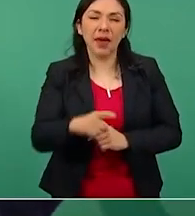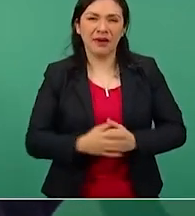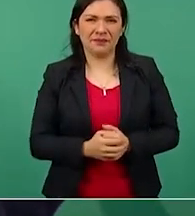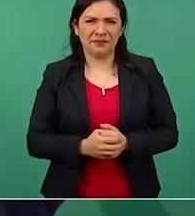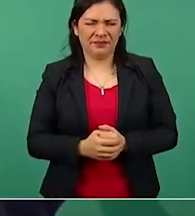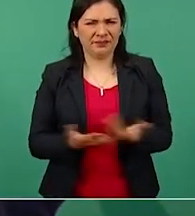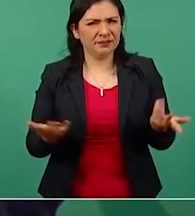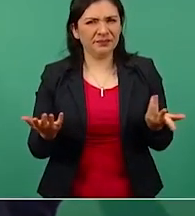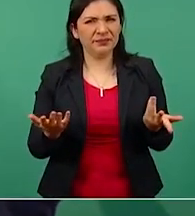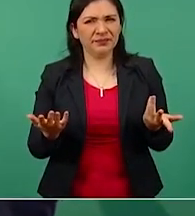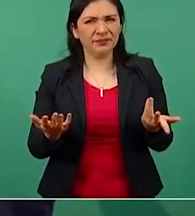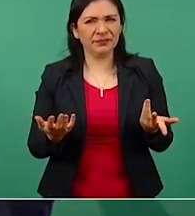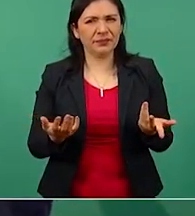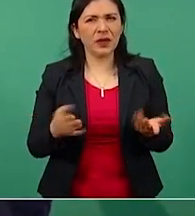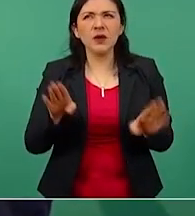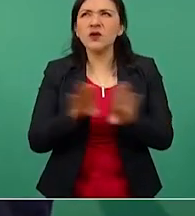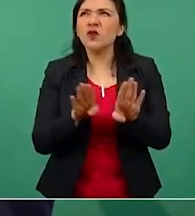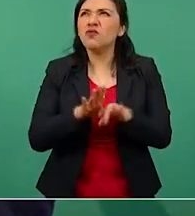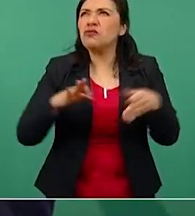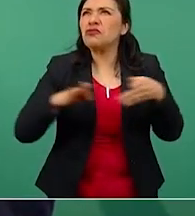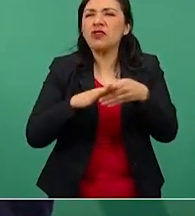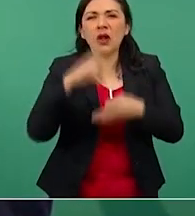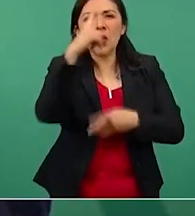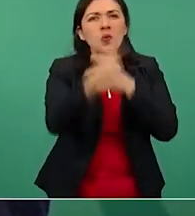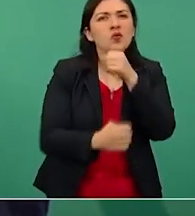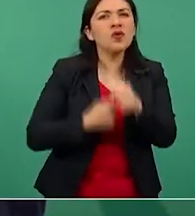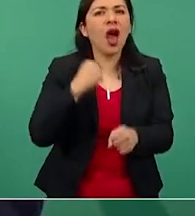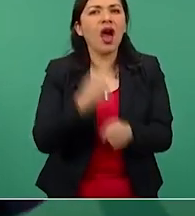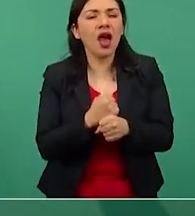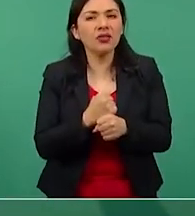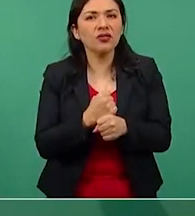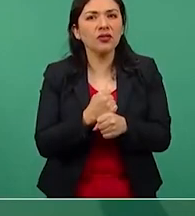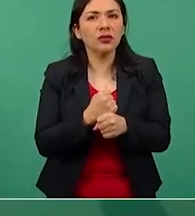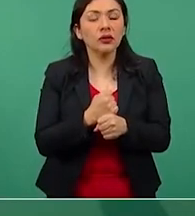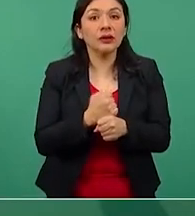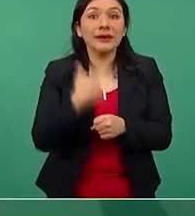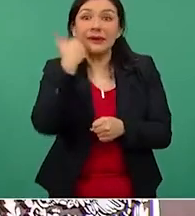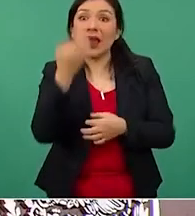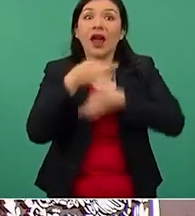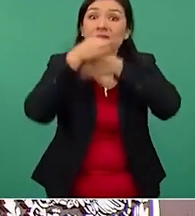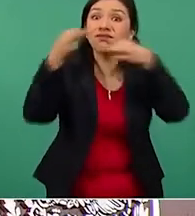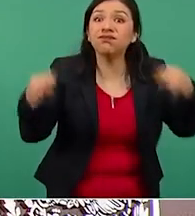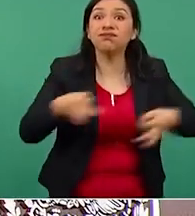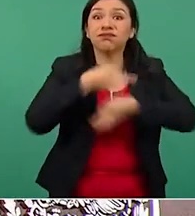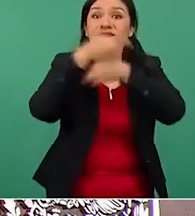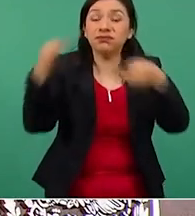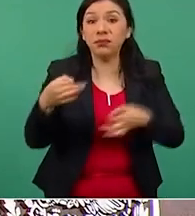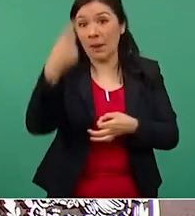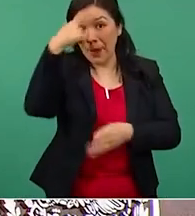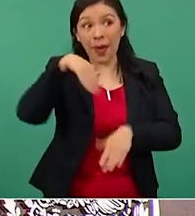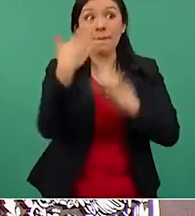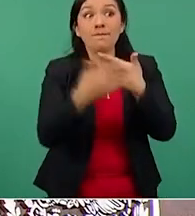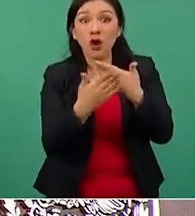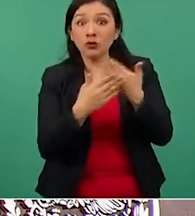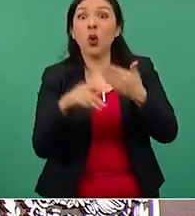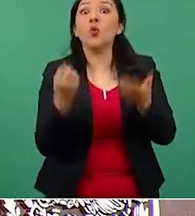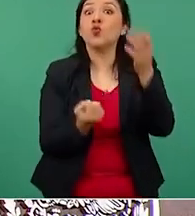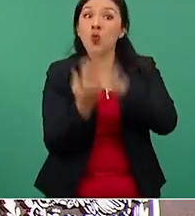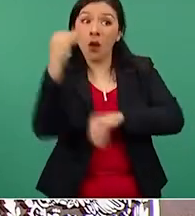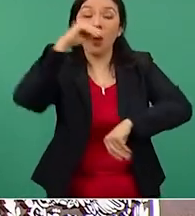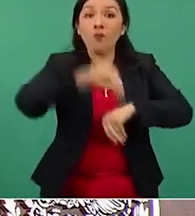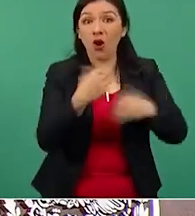casi estuvieron un año con esa promoción, ya viene, ya viene, ya